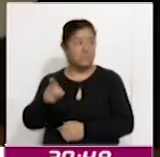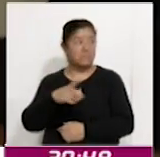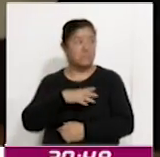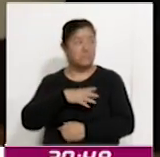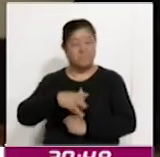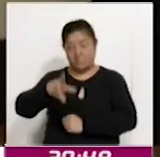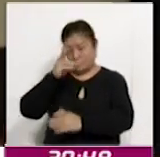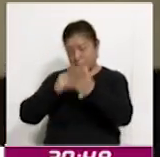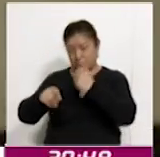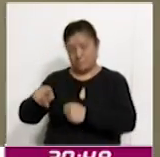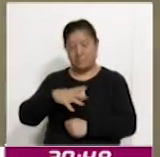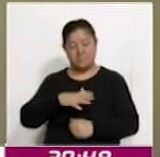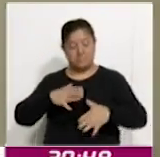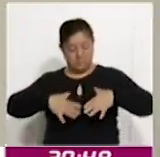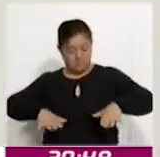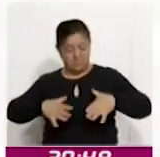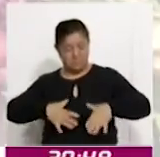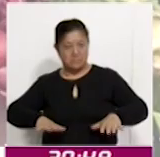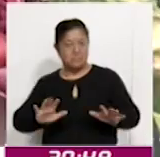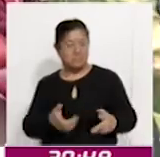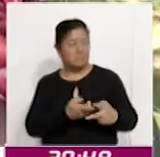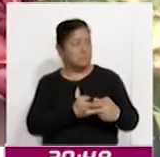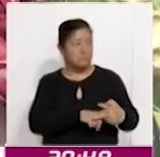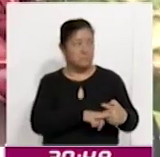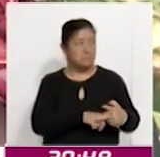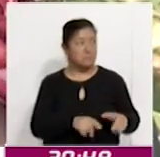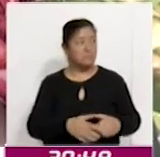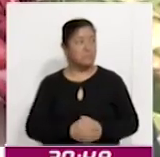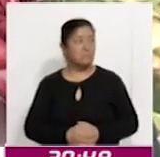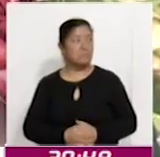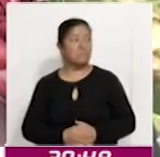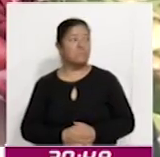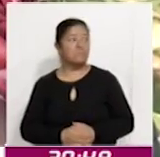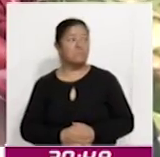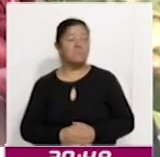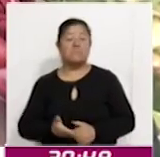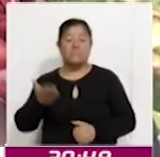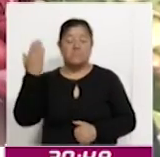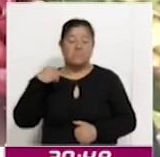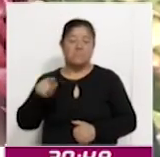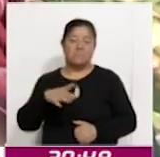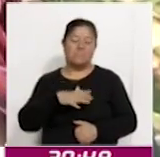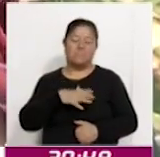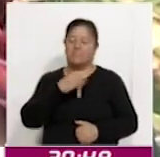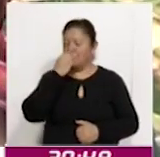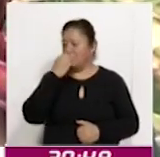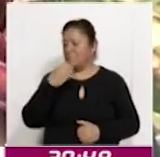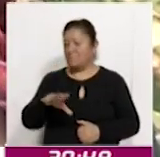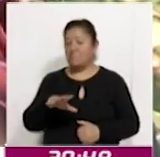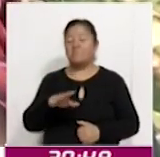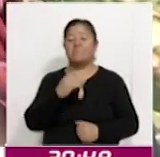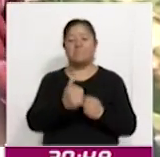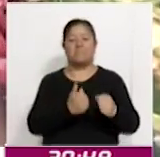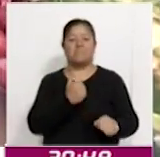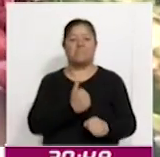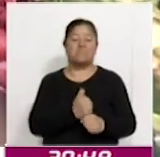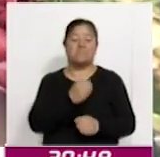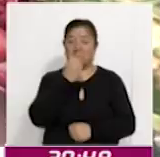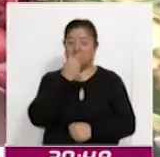ICATLAX, pudo confeccionar su prenda desde cero. Creo que fueron los años geniales, fabulosos, en donde la mujer puede